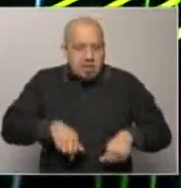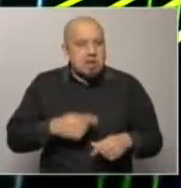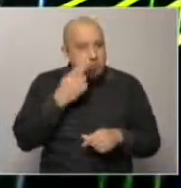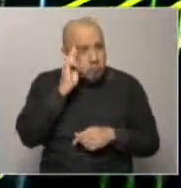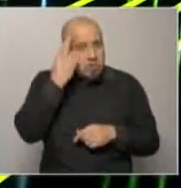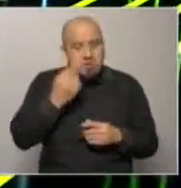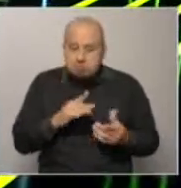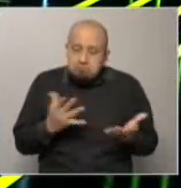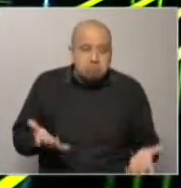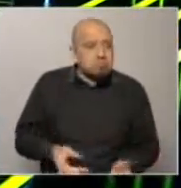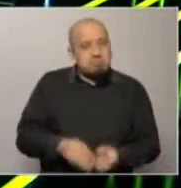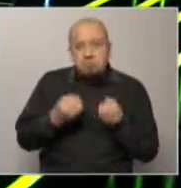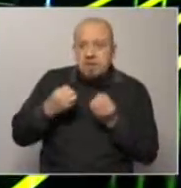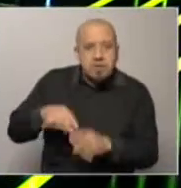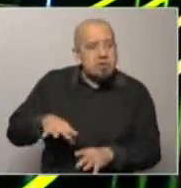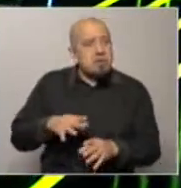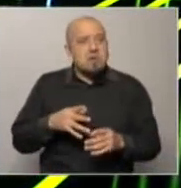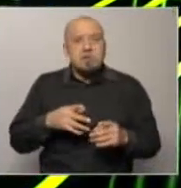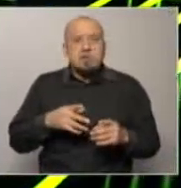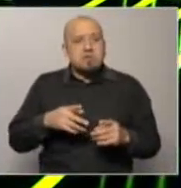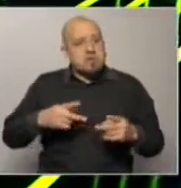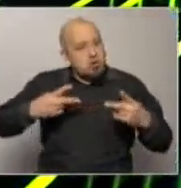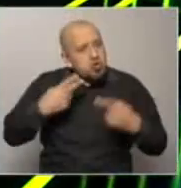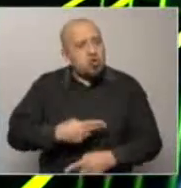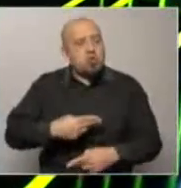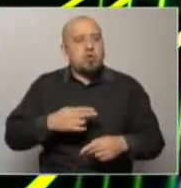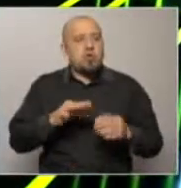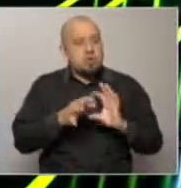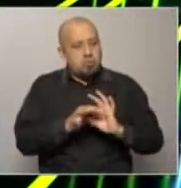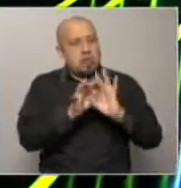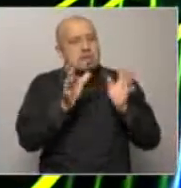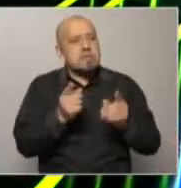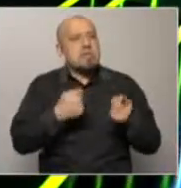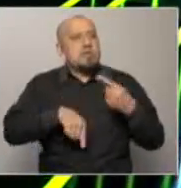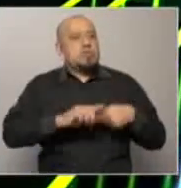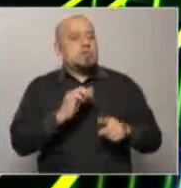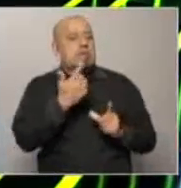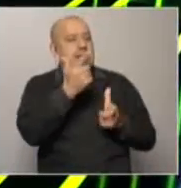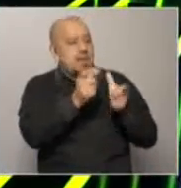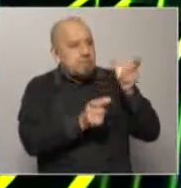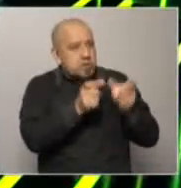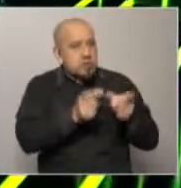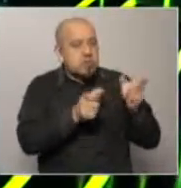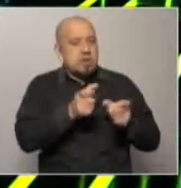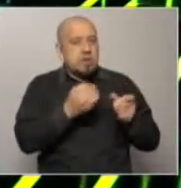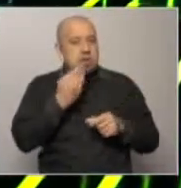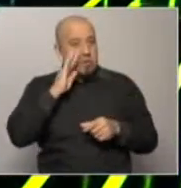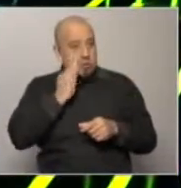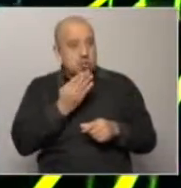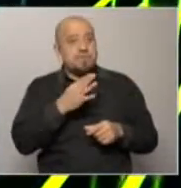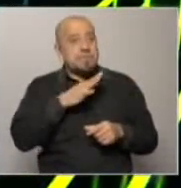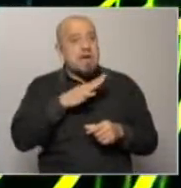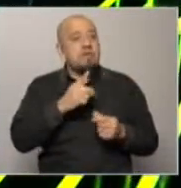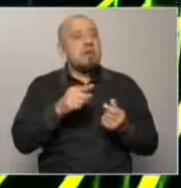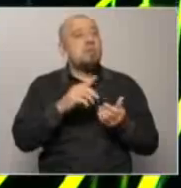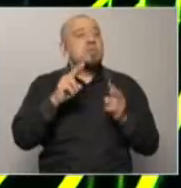también. Porque ahí no hay derechos, no hay garantías, y los individuos... Se reconoce la existencia de